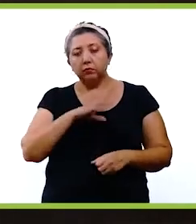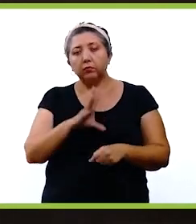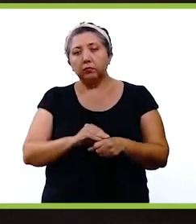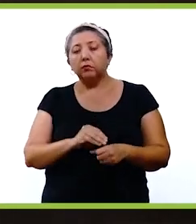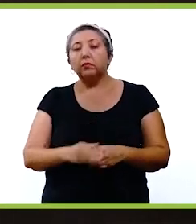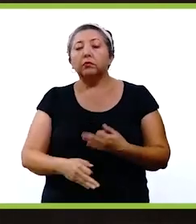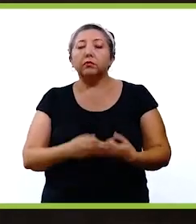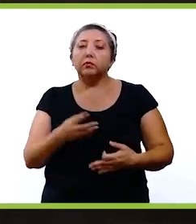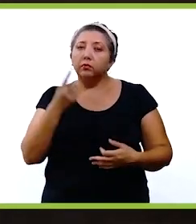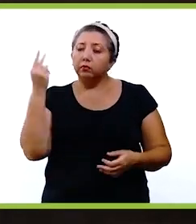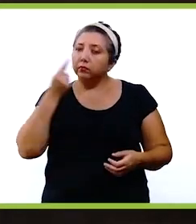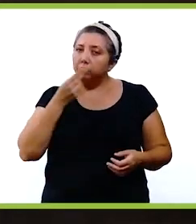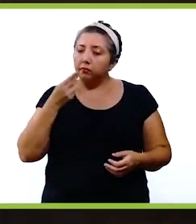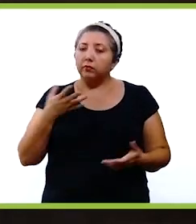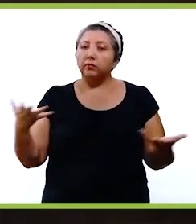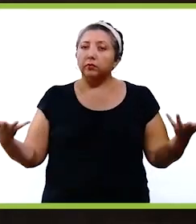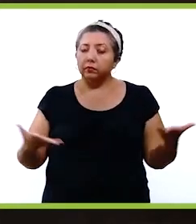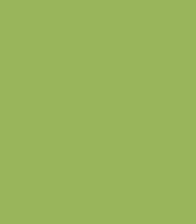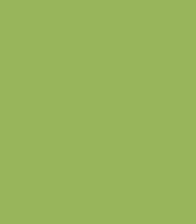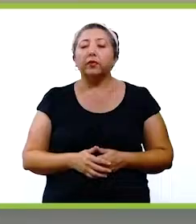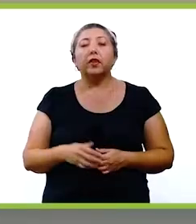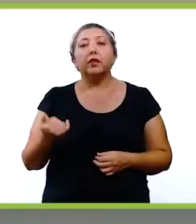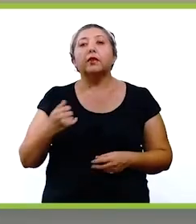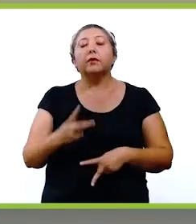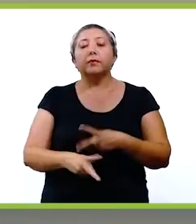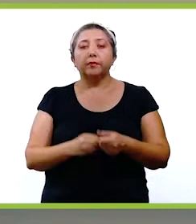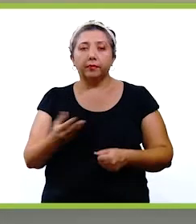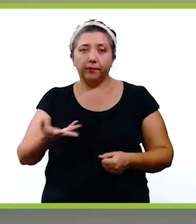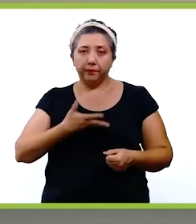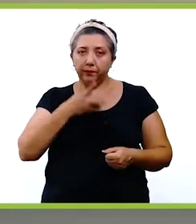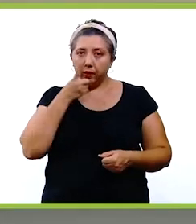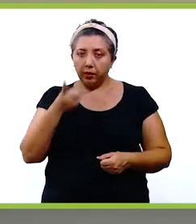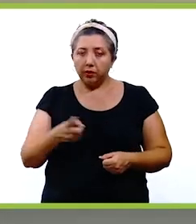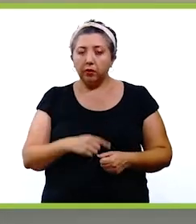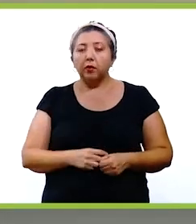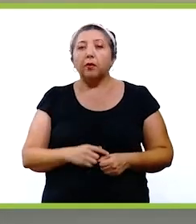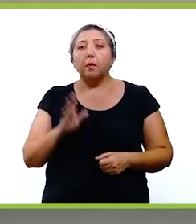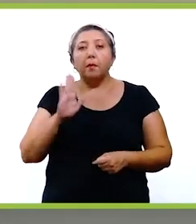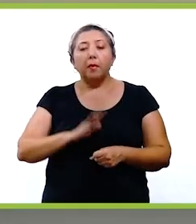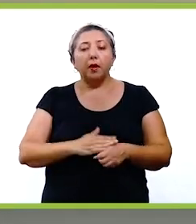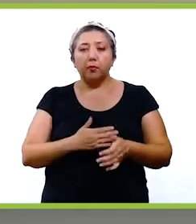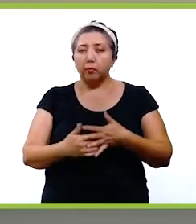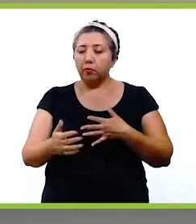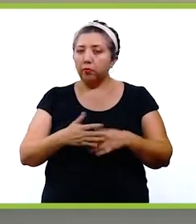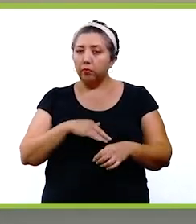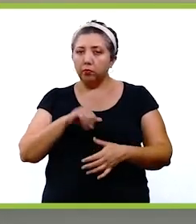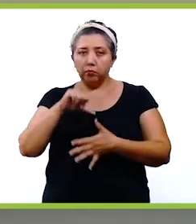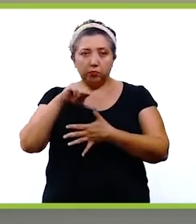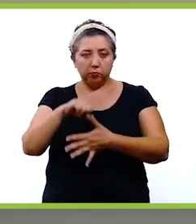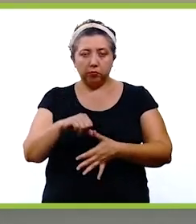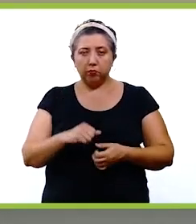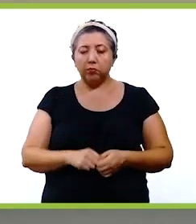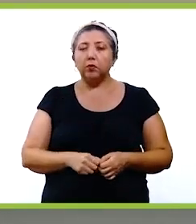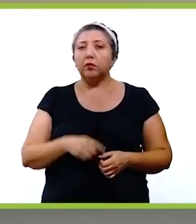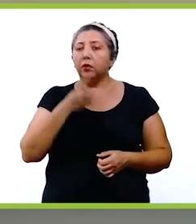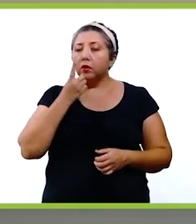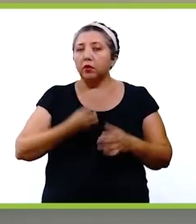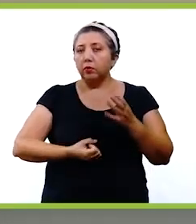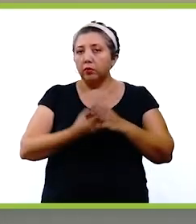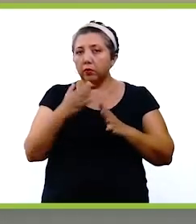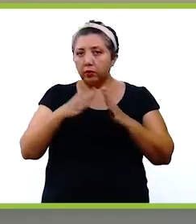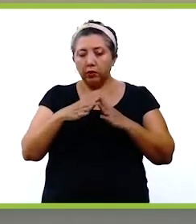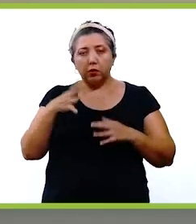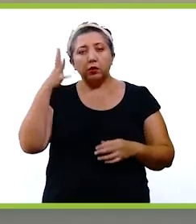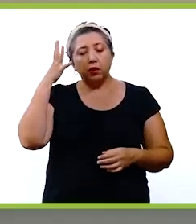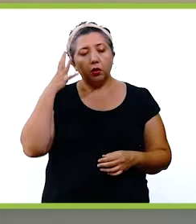llevar a cabo. Y pues vamos a tener uno de los estadios más modernos de toda Latinoamérica. Va a ser la nueva